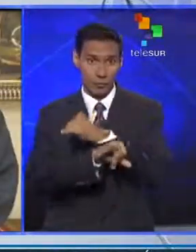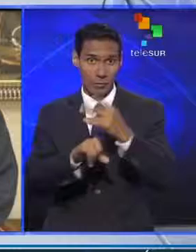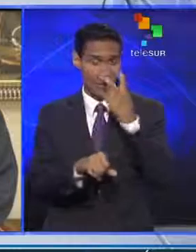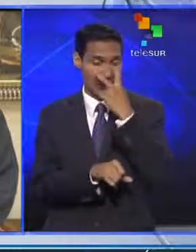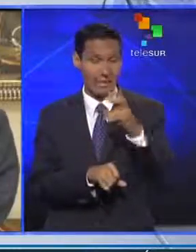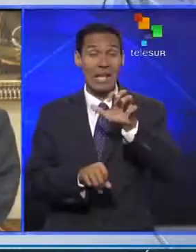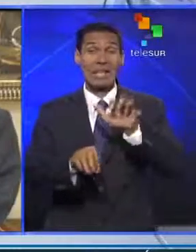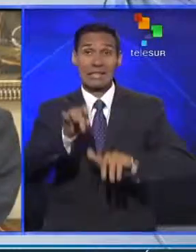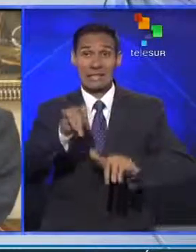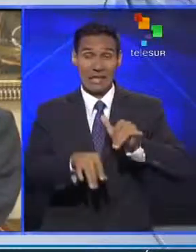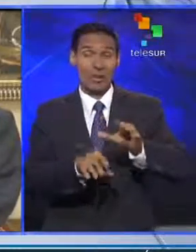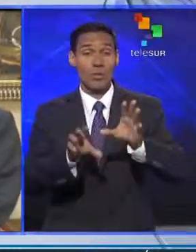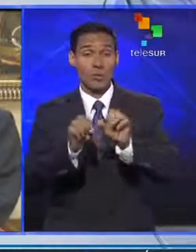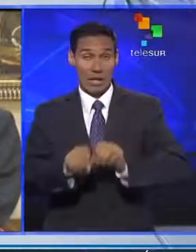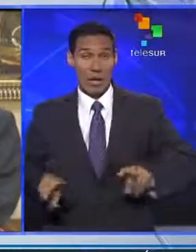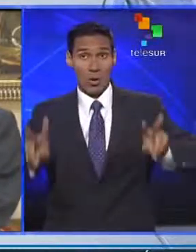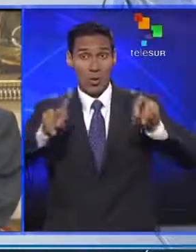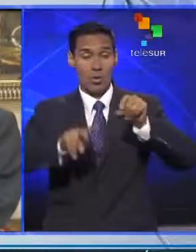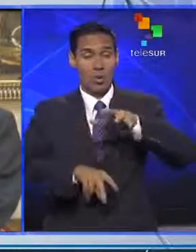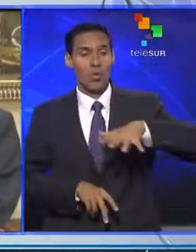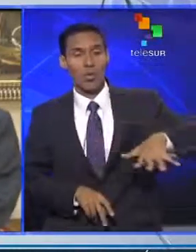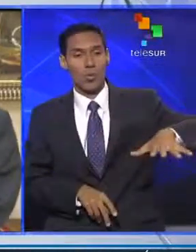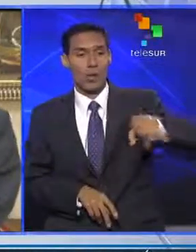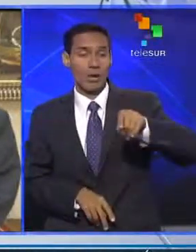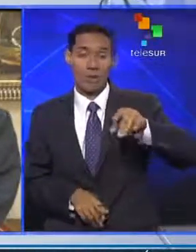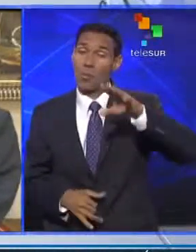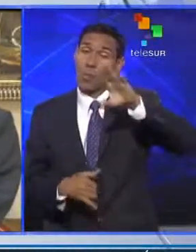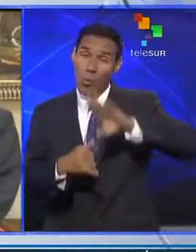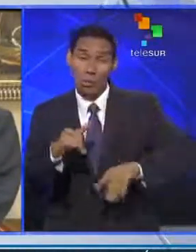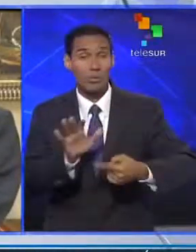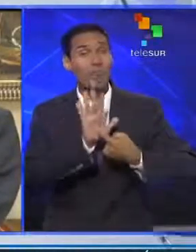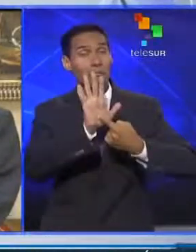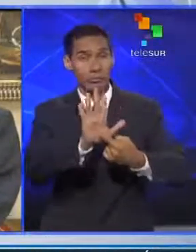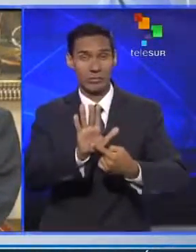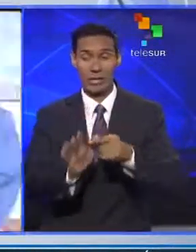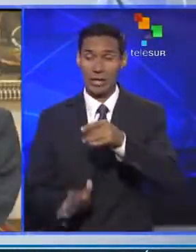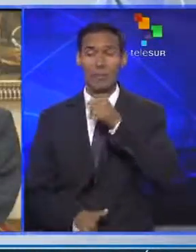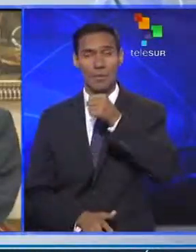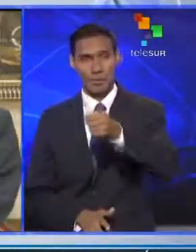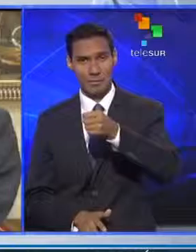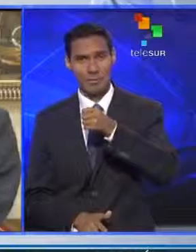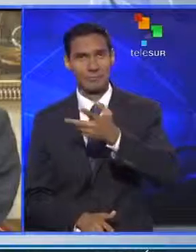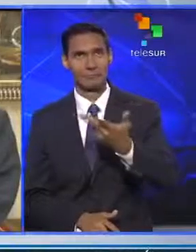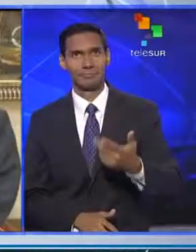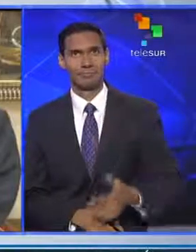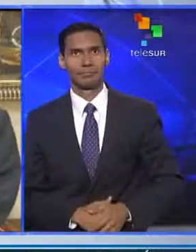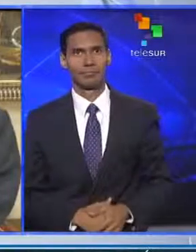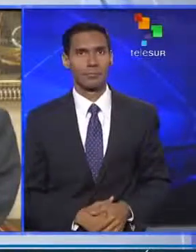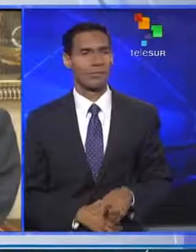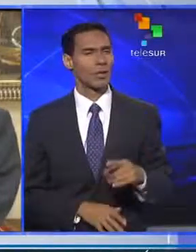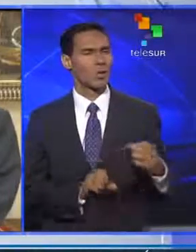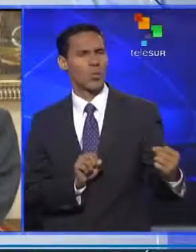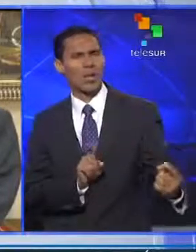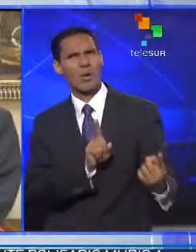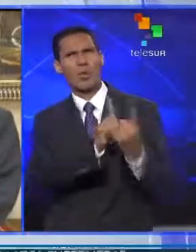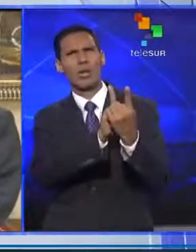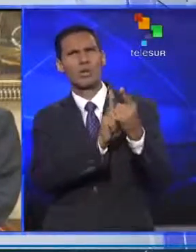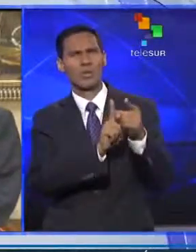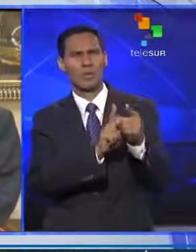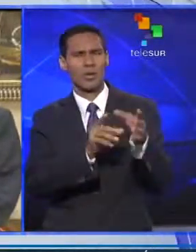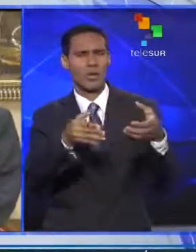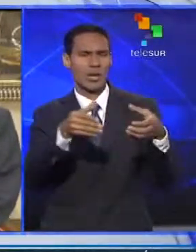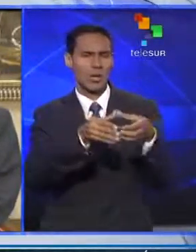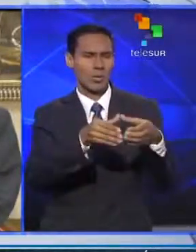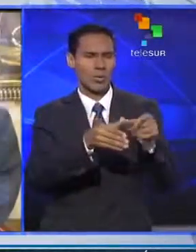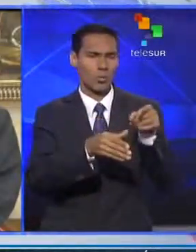secretario general de las Naciones Unidas a los territorios del Sáhara Occidental y a los campamentos refugiados saharaui. Fue un encuentro que mantuvo el Frente